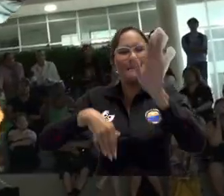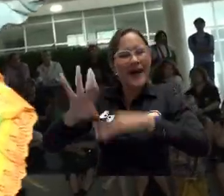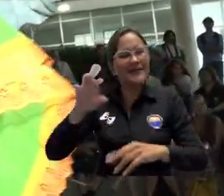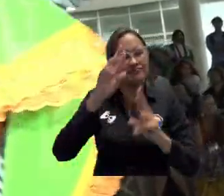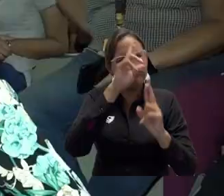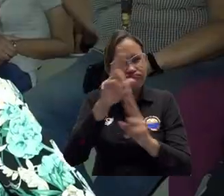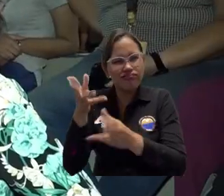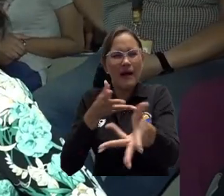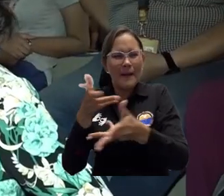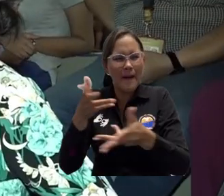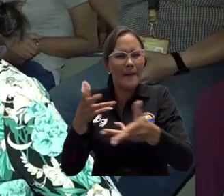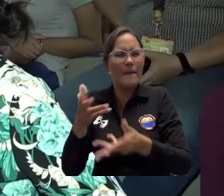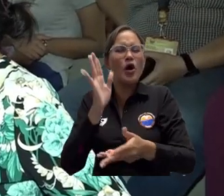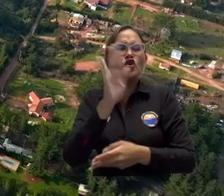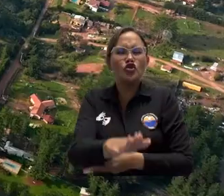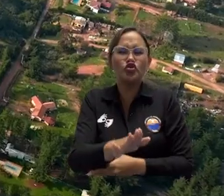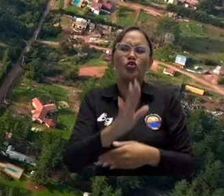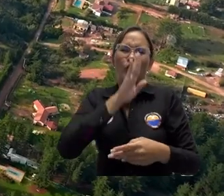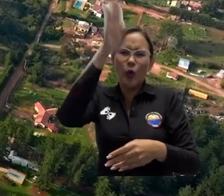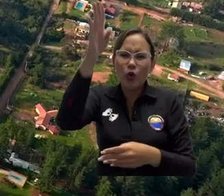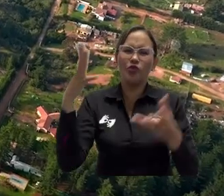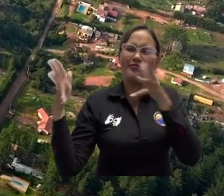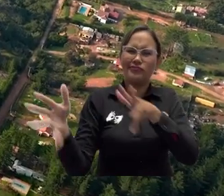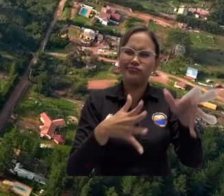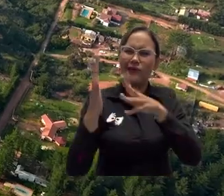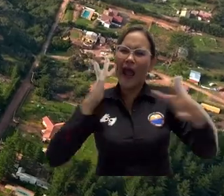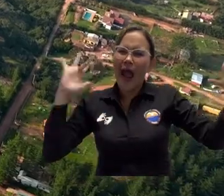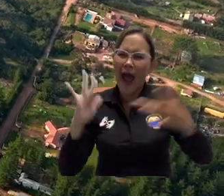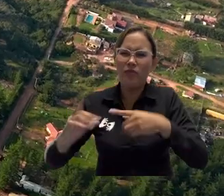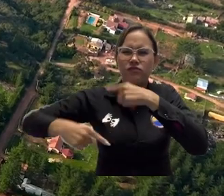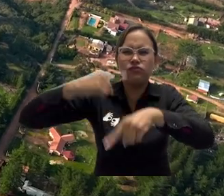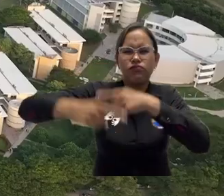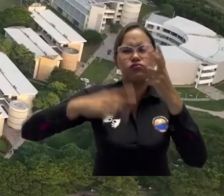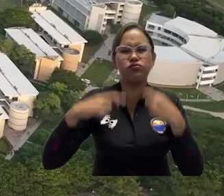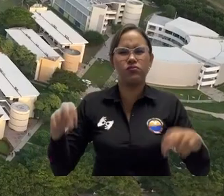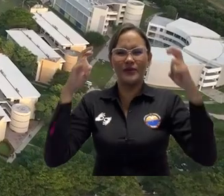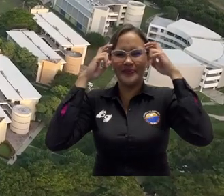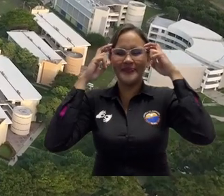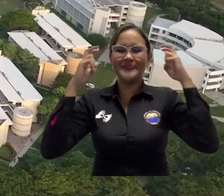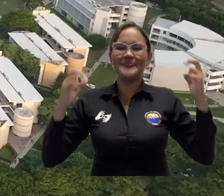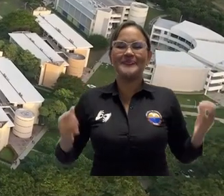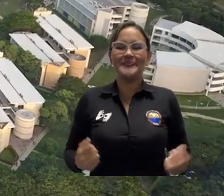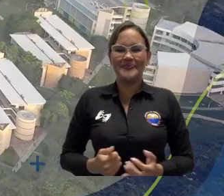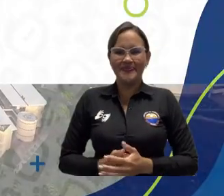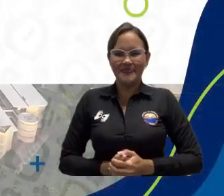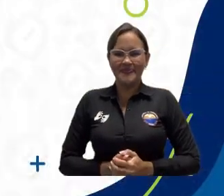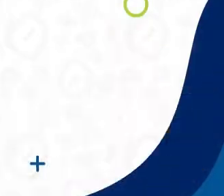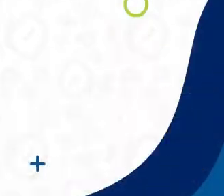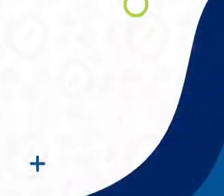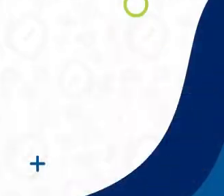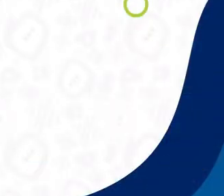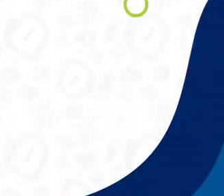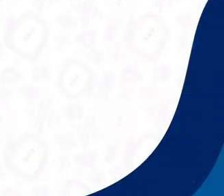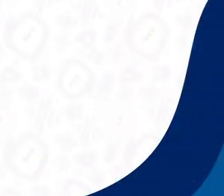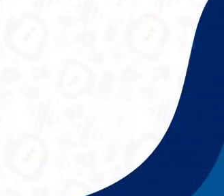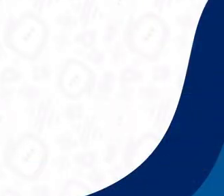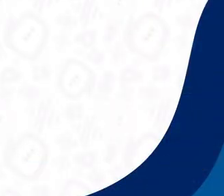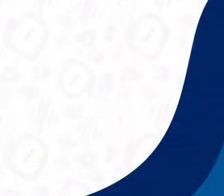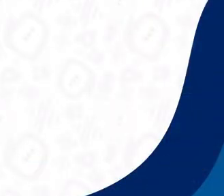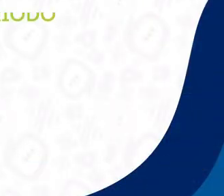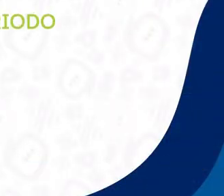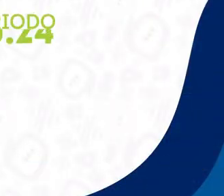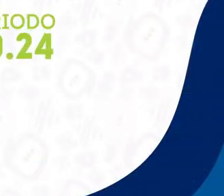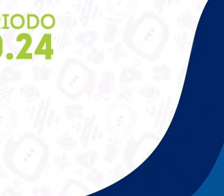con la premisa de atender los rezagos educativos del territorio desde el pluralismo de conocimientos. Universidad del